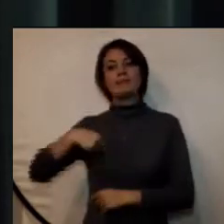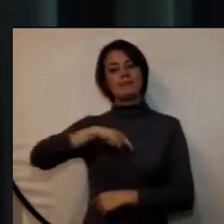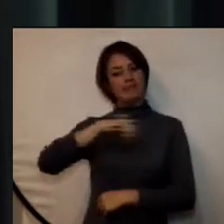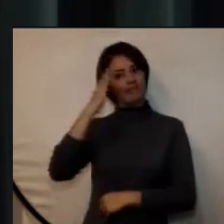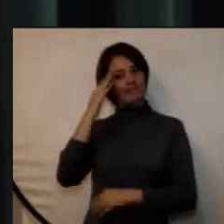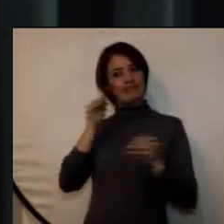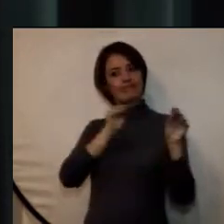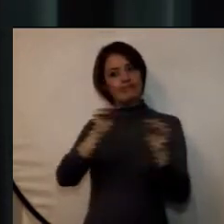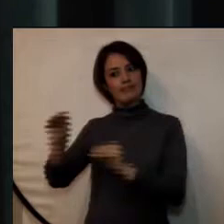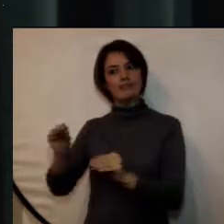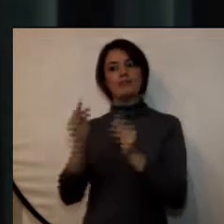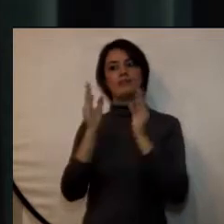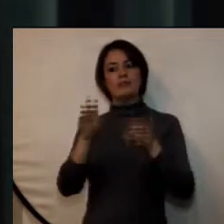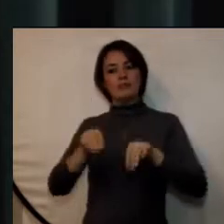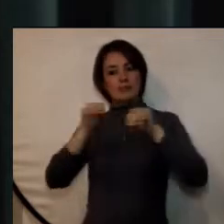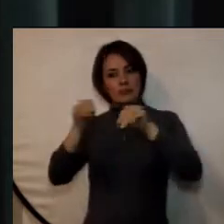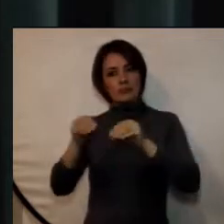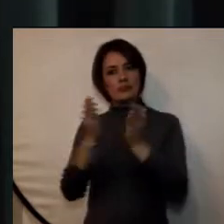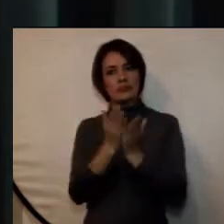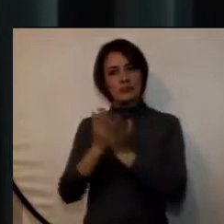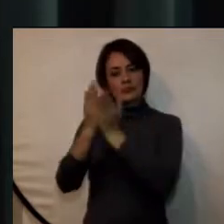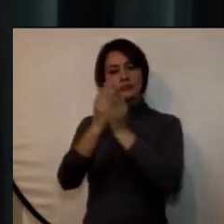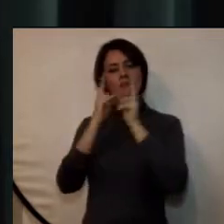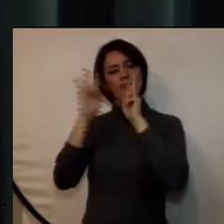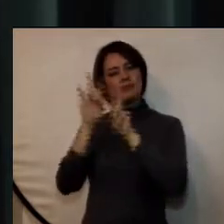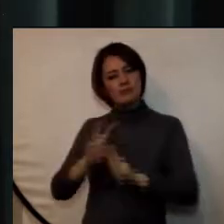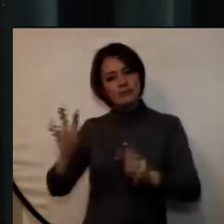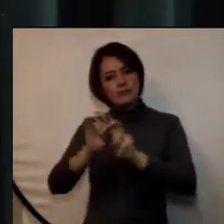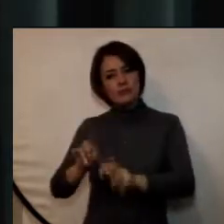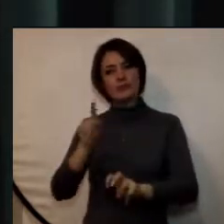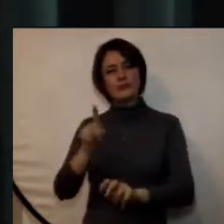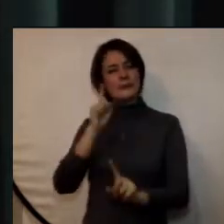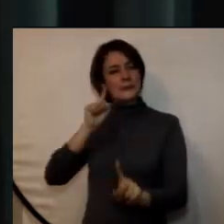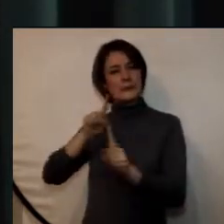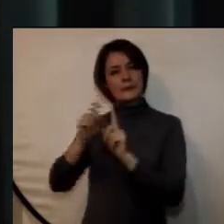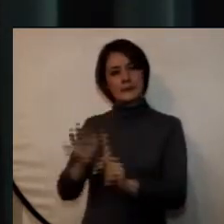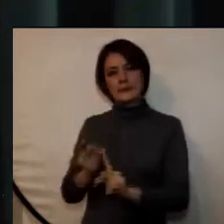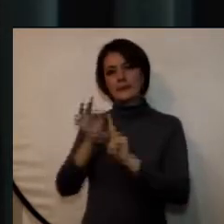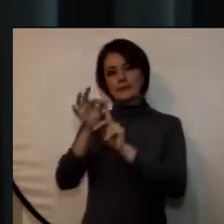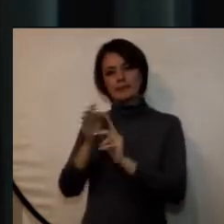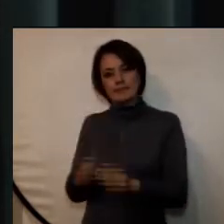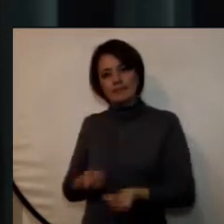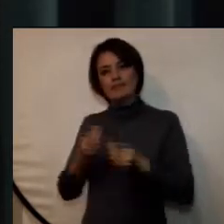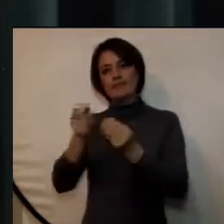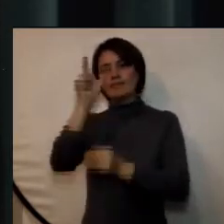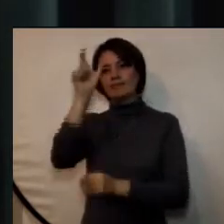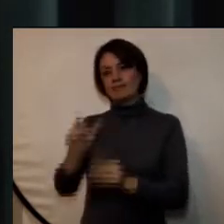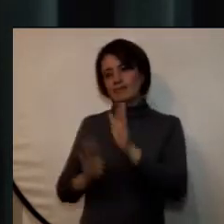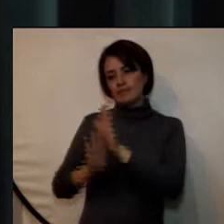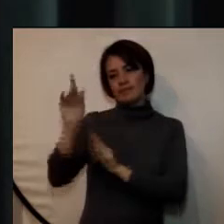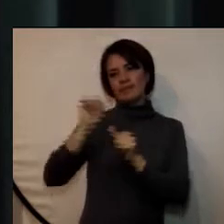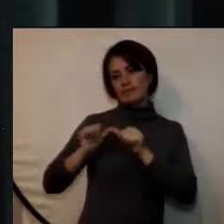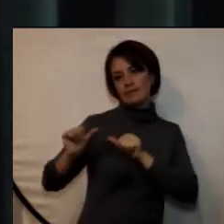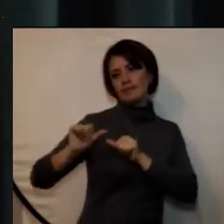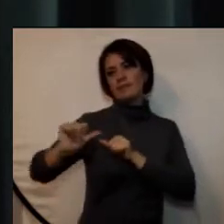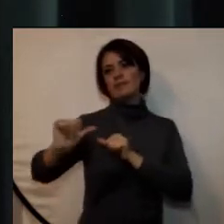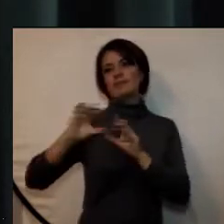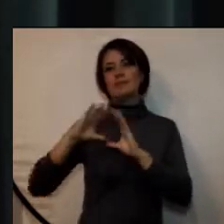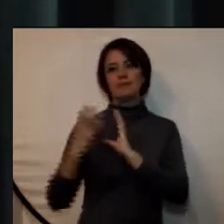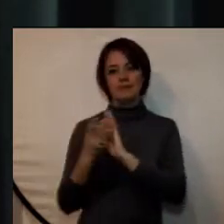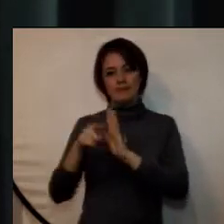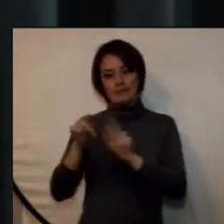educar, formar, llevar a cabo investigaciones y, en particular, contribuir al desarrollo sostenible y al